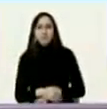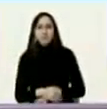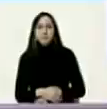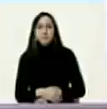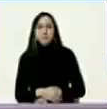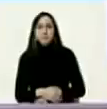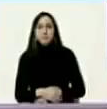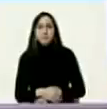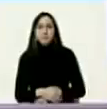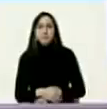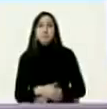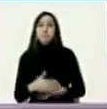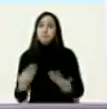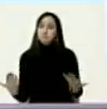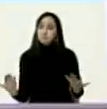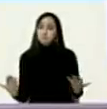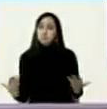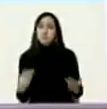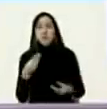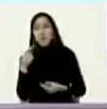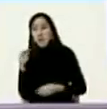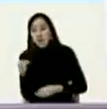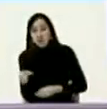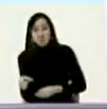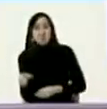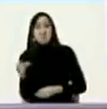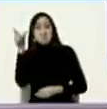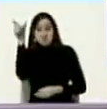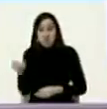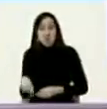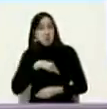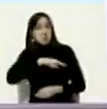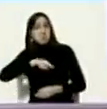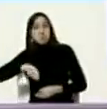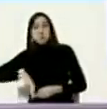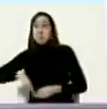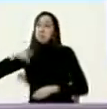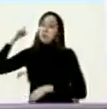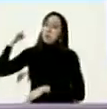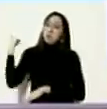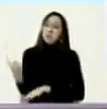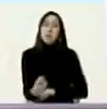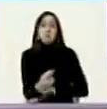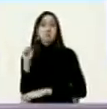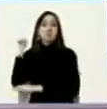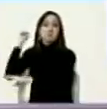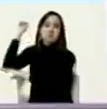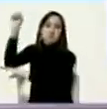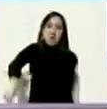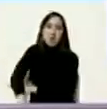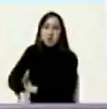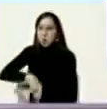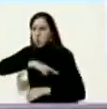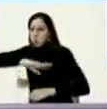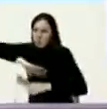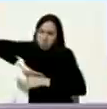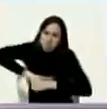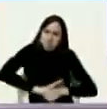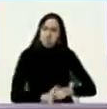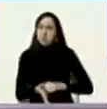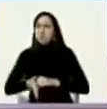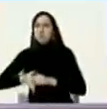y sencillamente a ese gobierno títere le dimos una lección lo derrotamos lo aplastamos